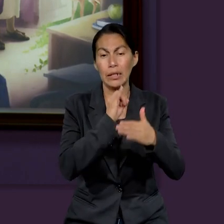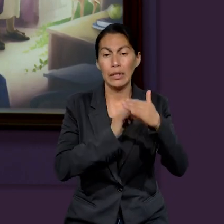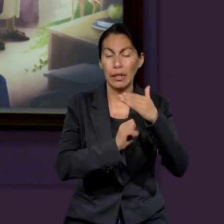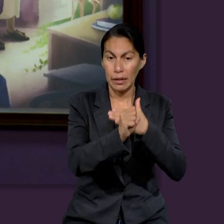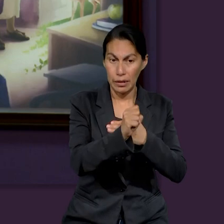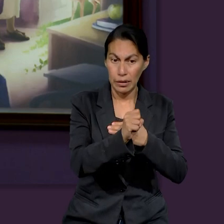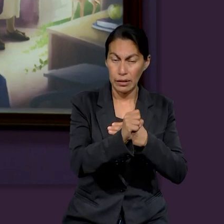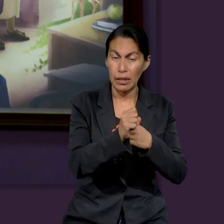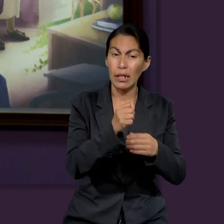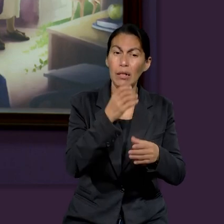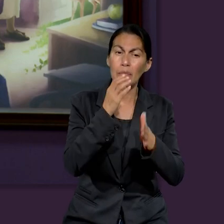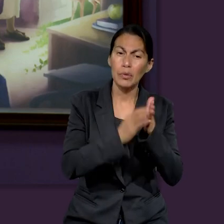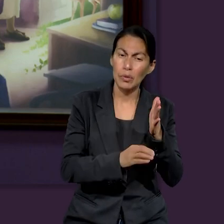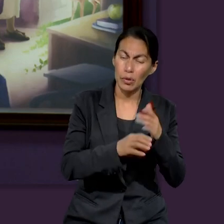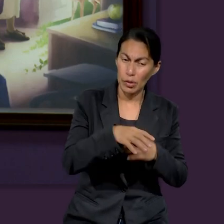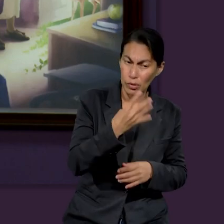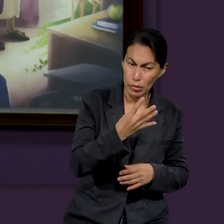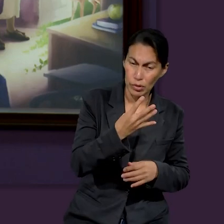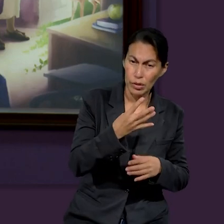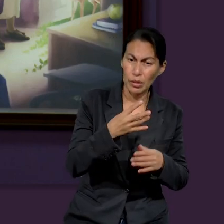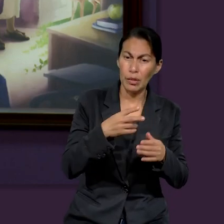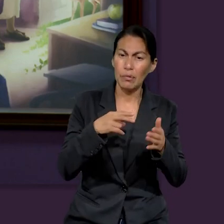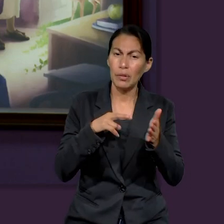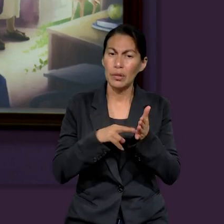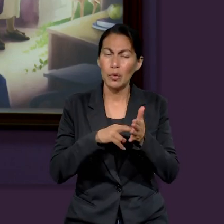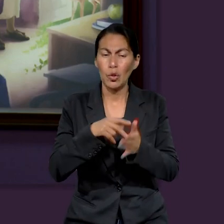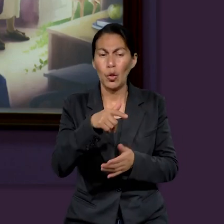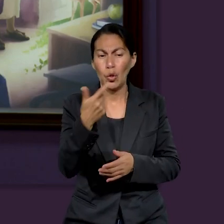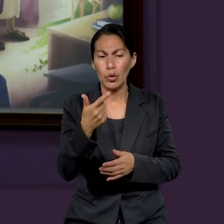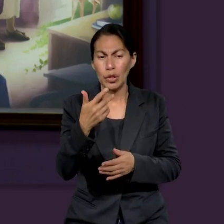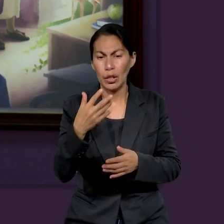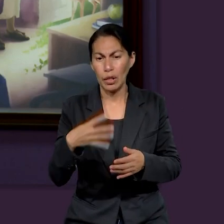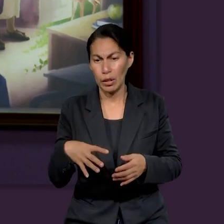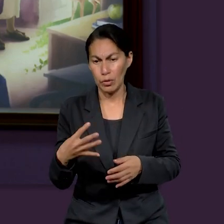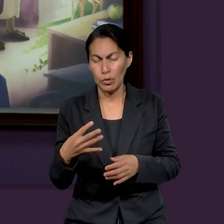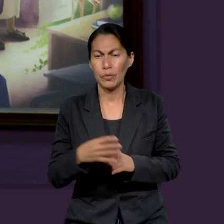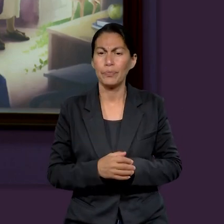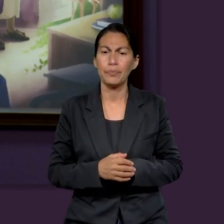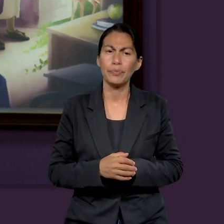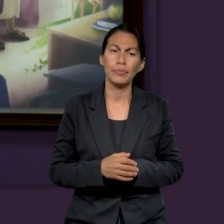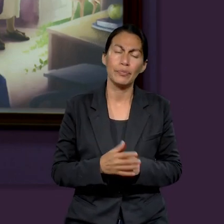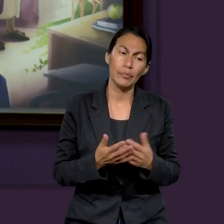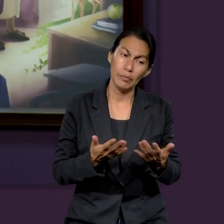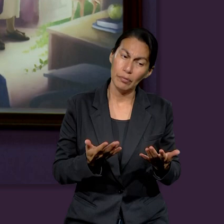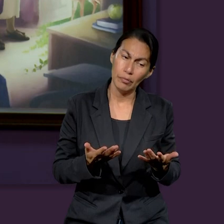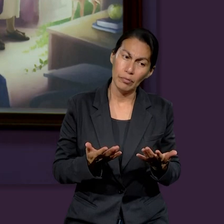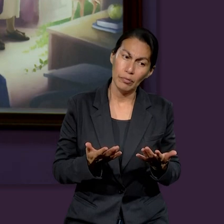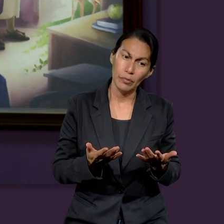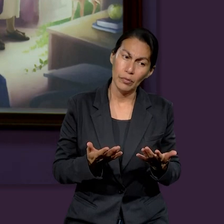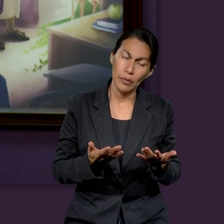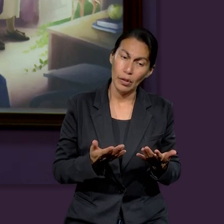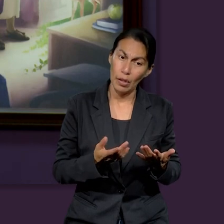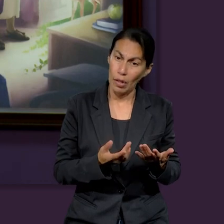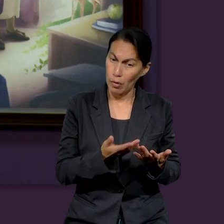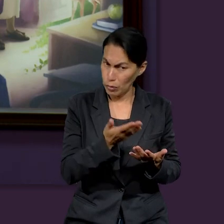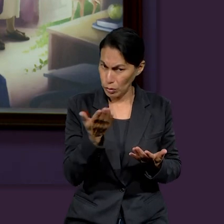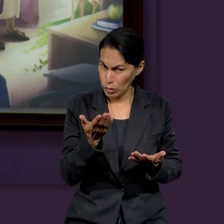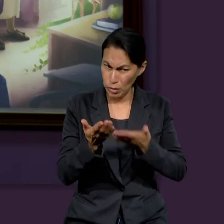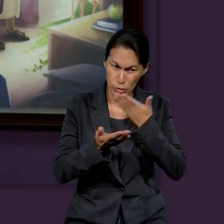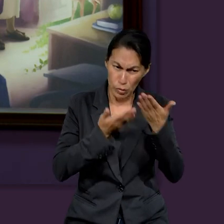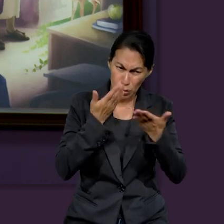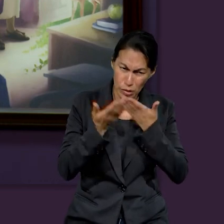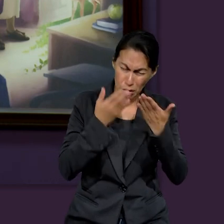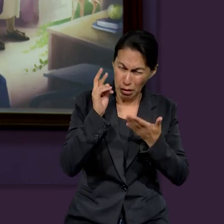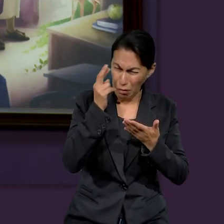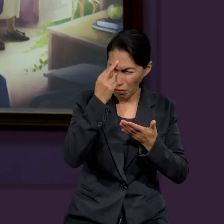y específicamente a lo que dice Isaías, capítulo 14, versículos de 12 al 14. No sé si los